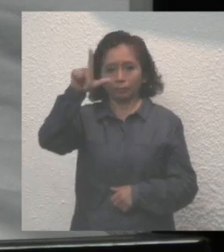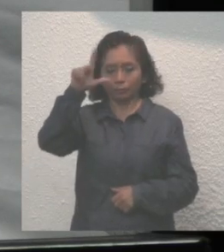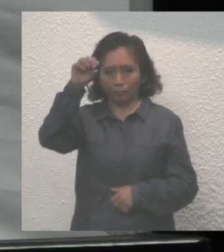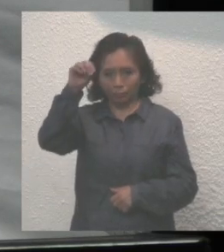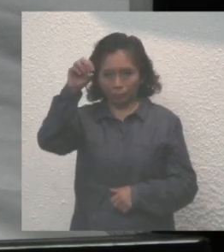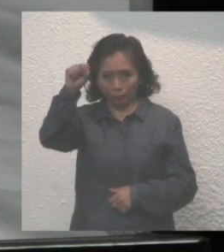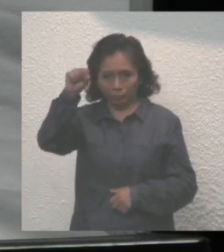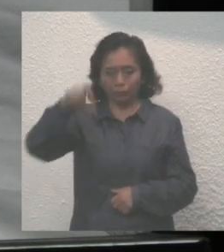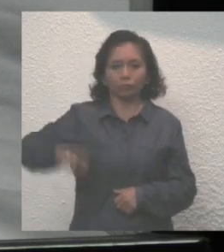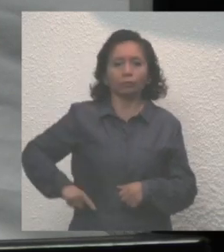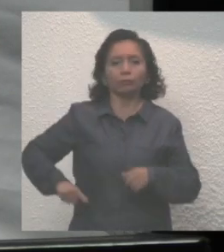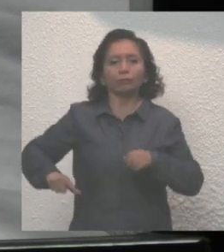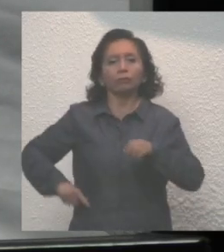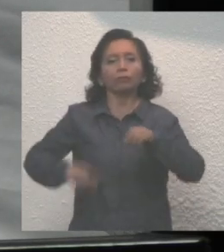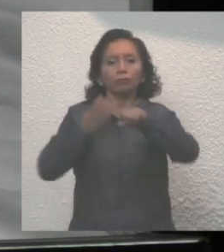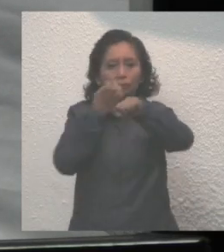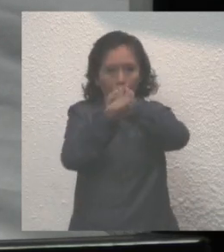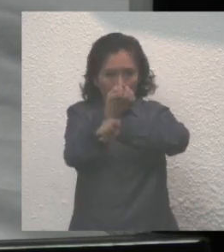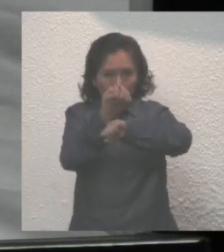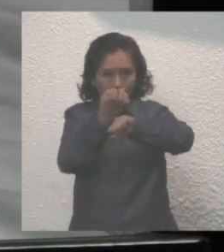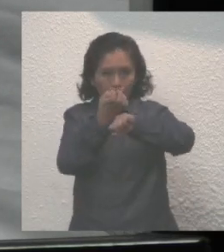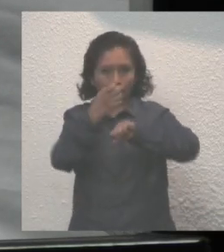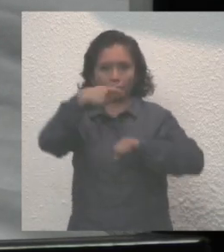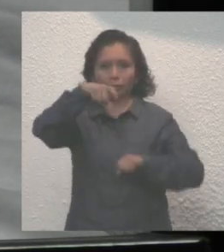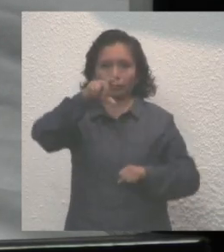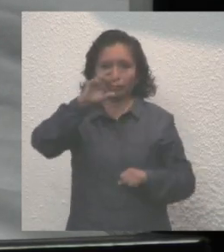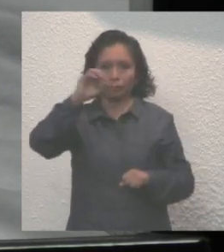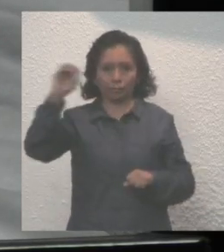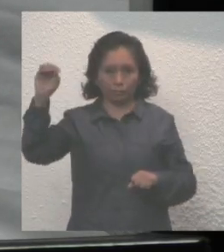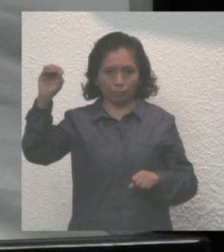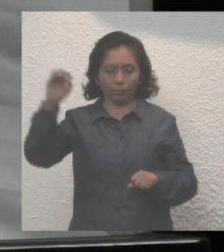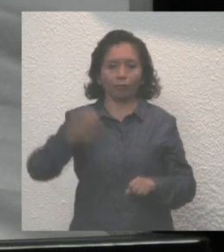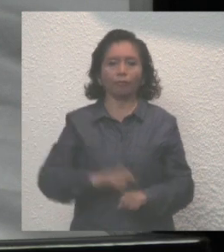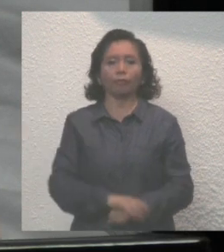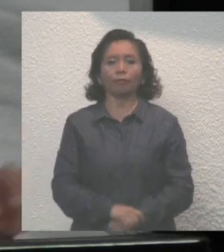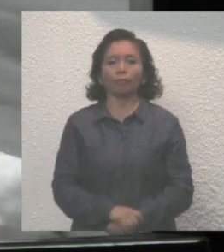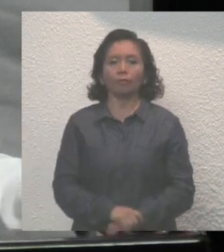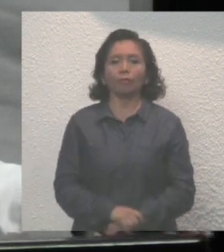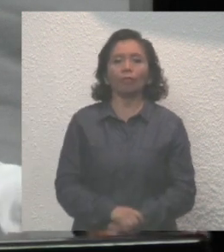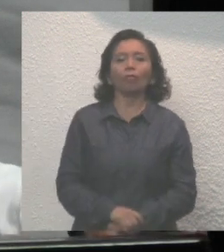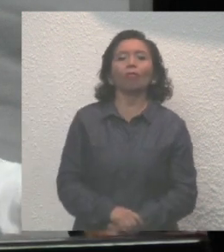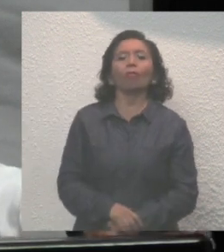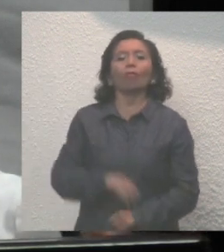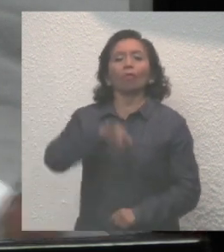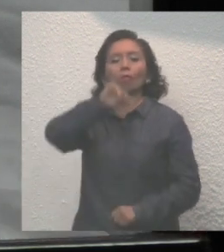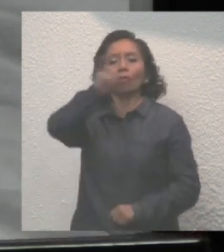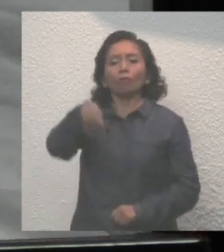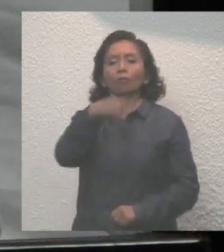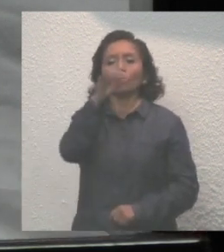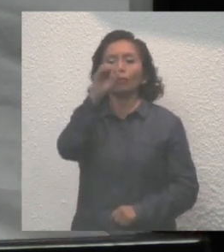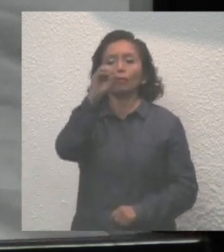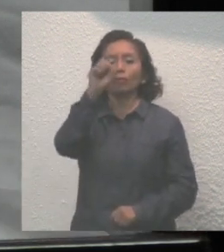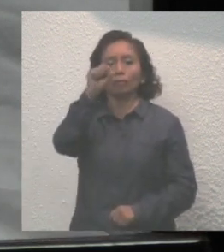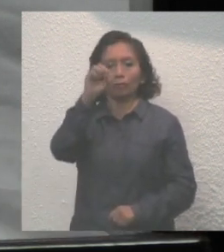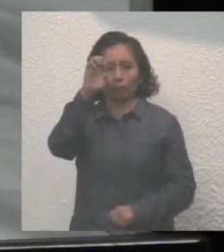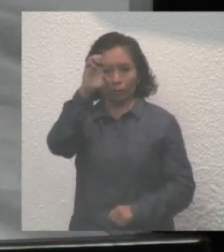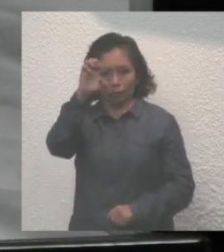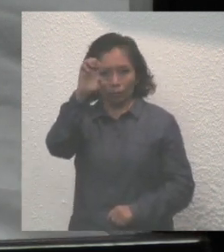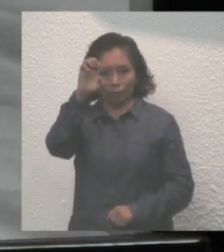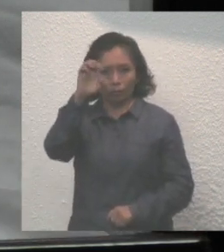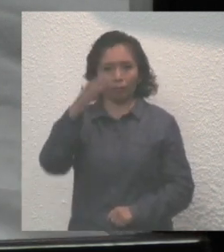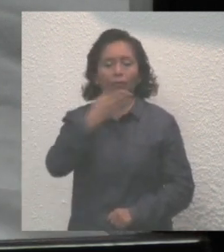Joaquín González, gobernador del Estado de Quintana Roo, al magistrado José Antonio León Ruiz,